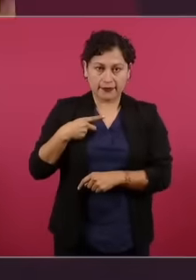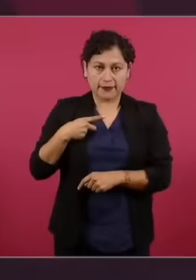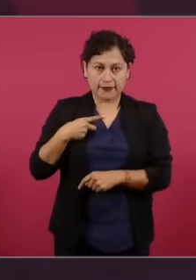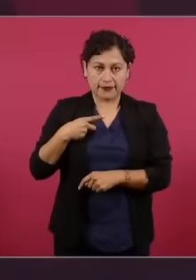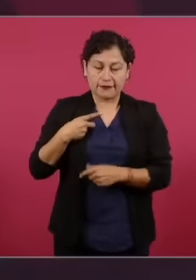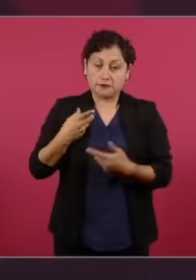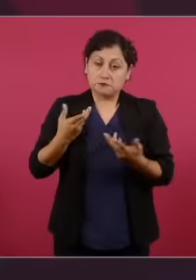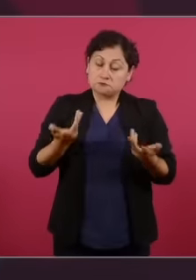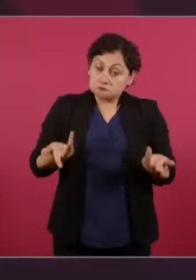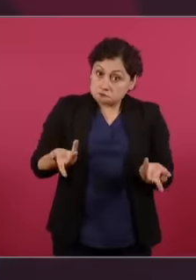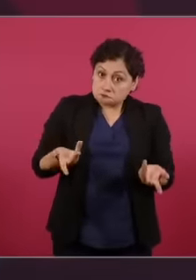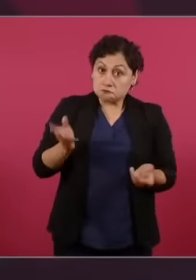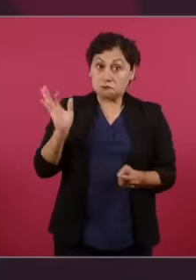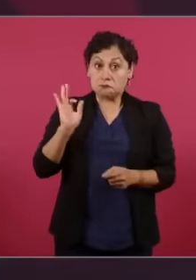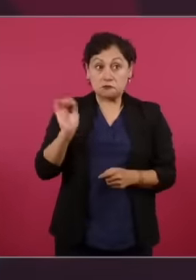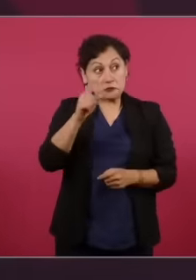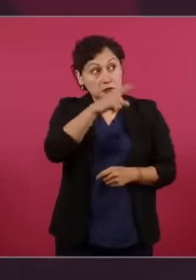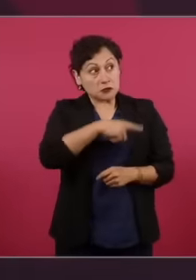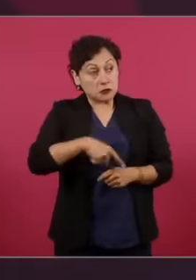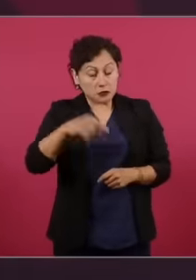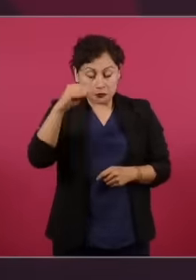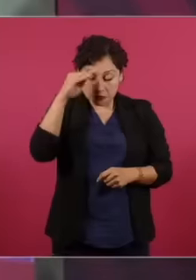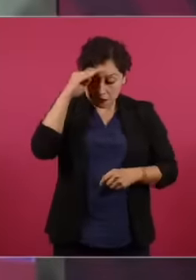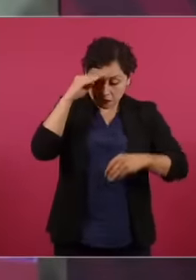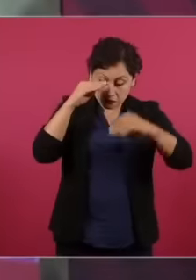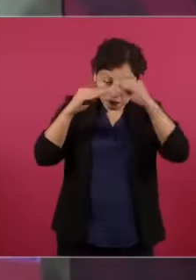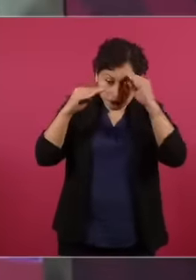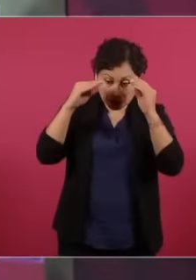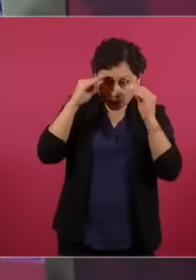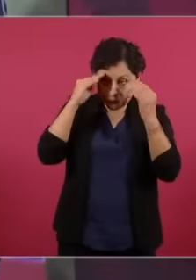En una de esas Que hay que